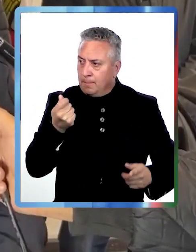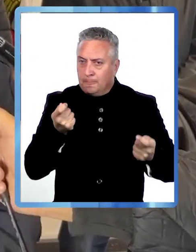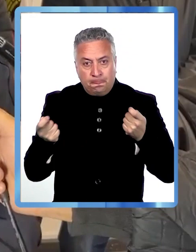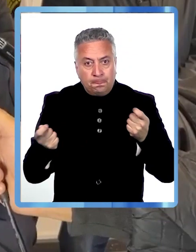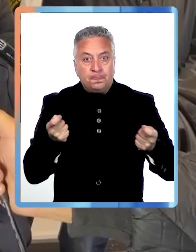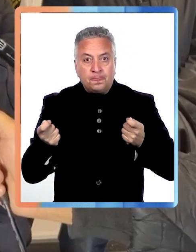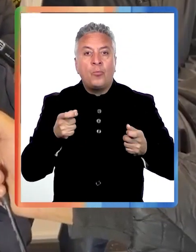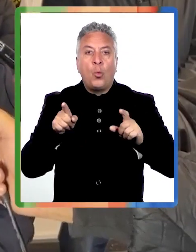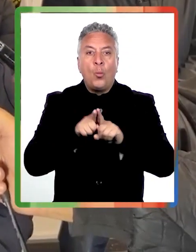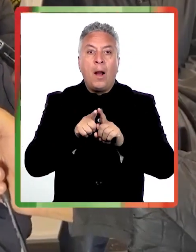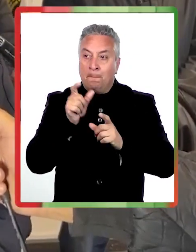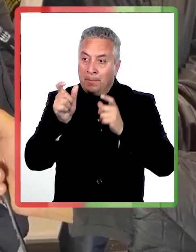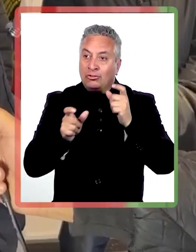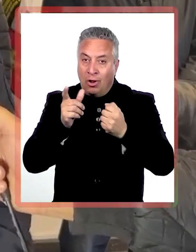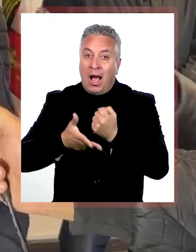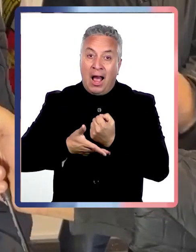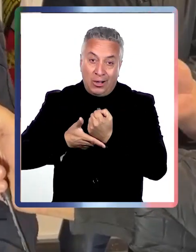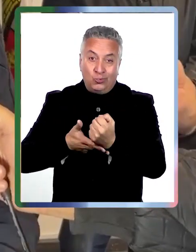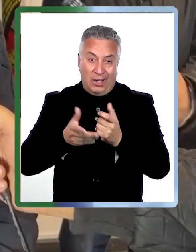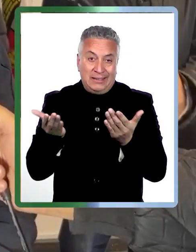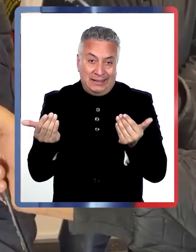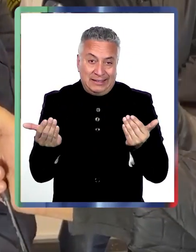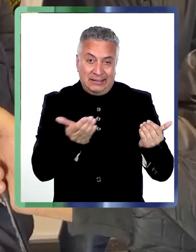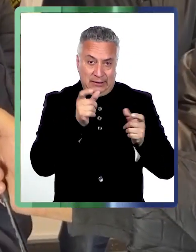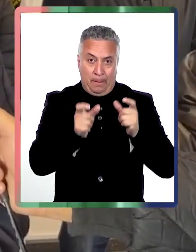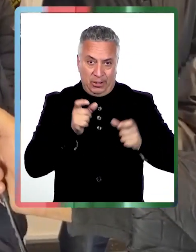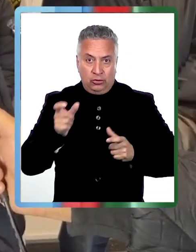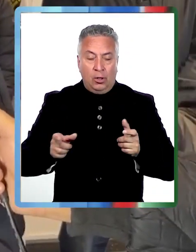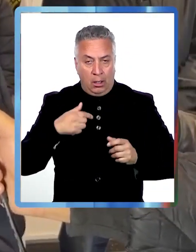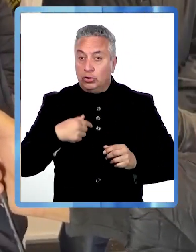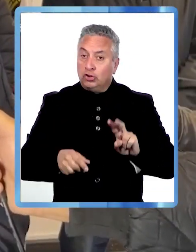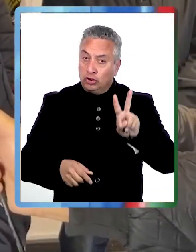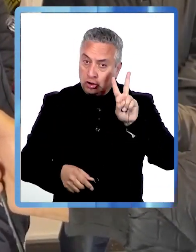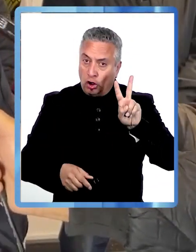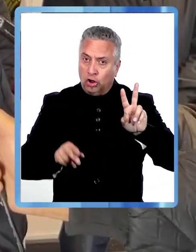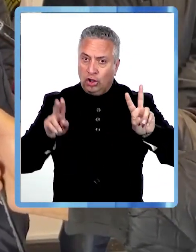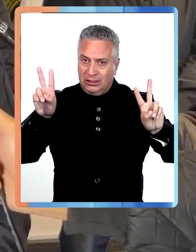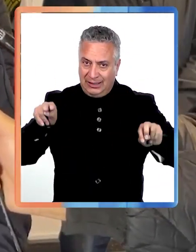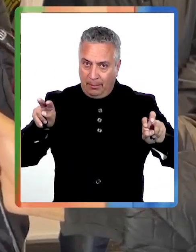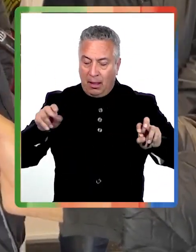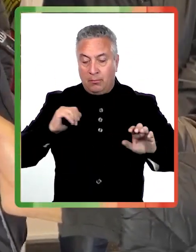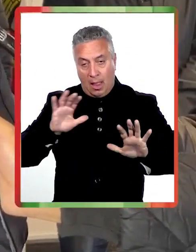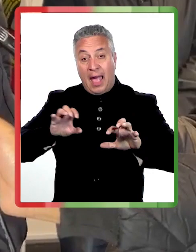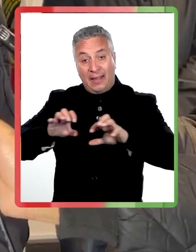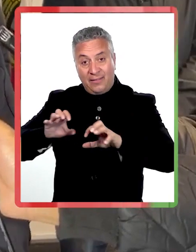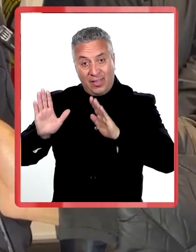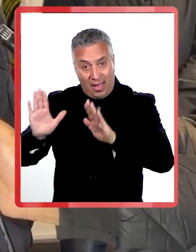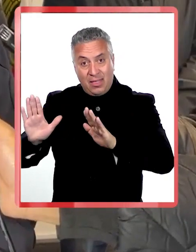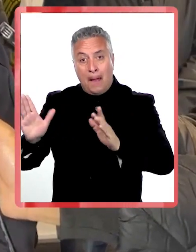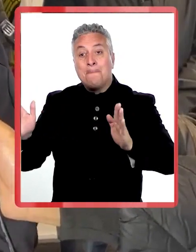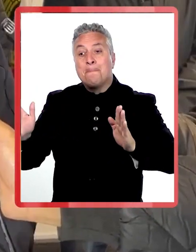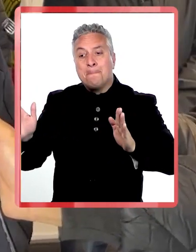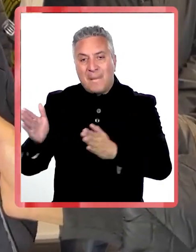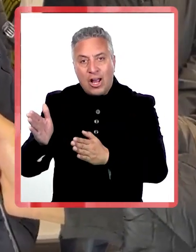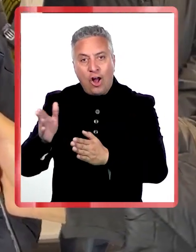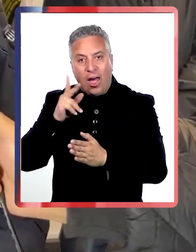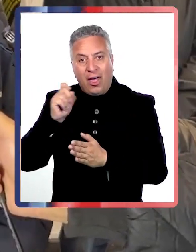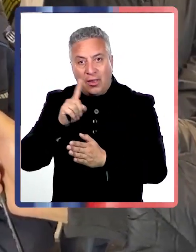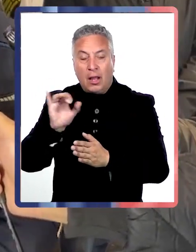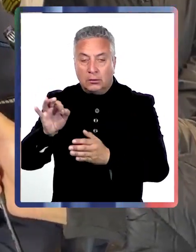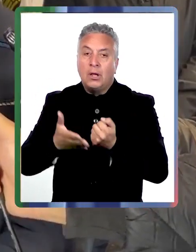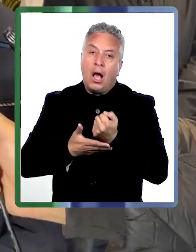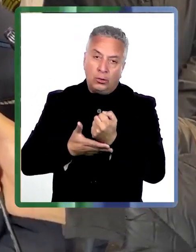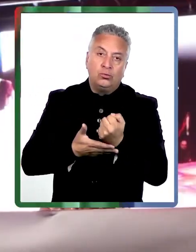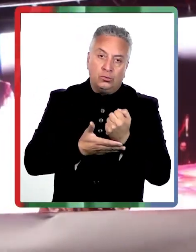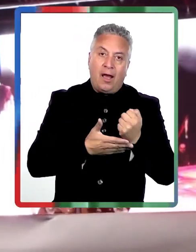idea es que puedan llegar a la gente que lo necesita y vamos a tratar de cumplir con los dos temas. Hacer la actividad menor cantidad de días y al mismo tiempo poder ayudar